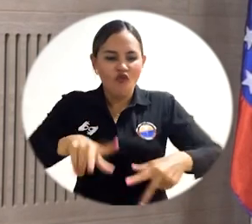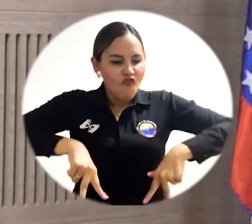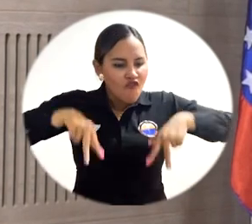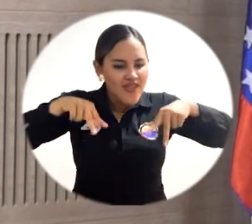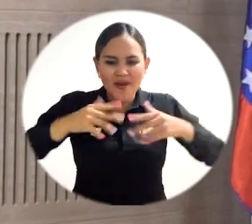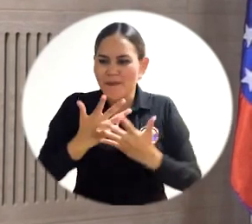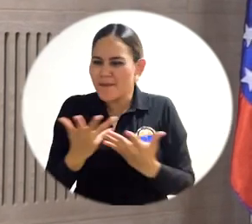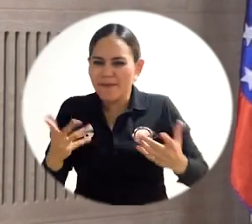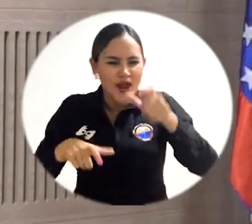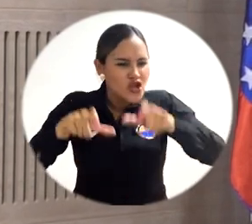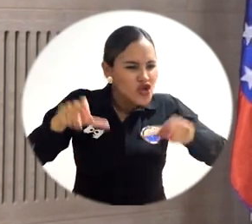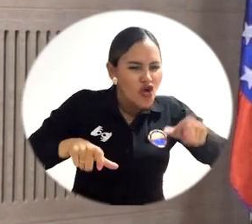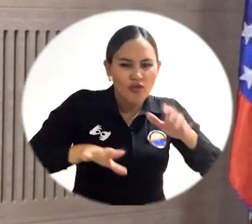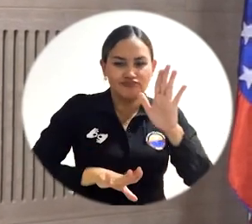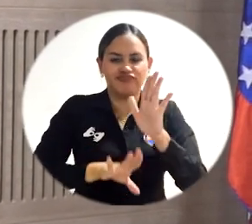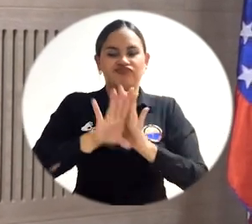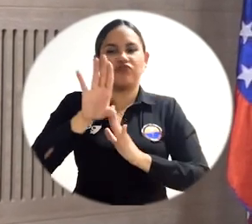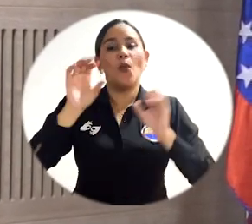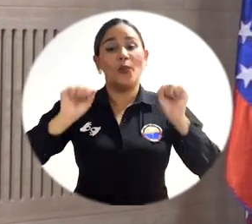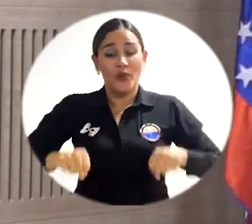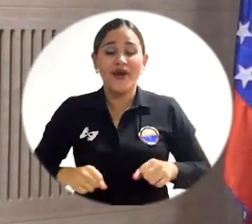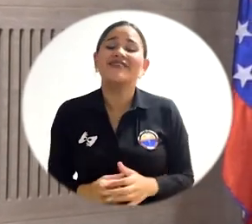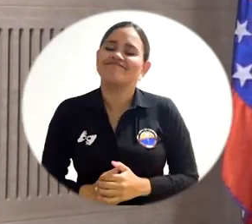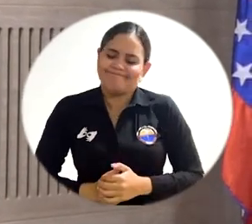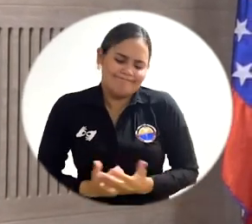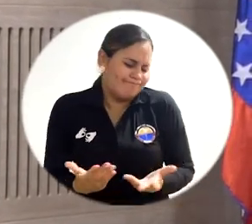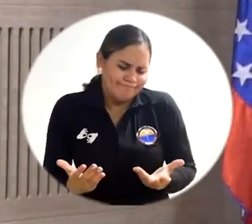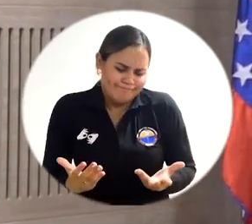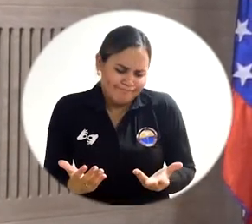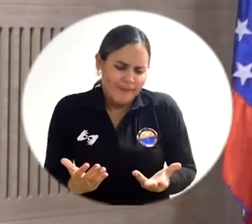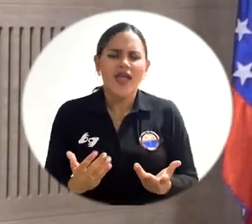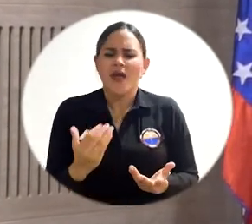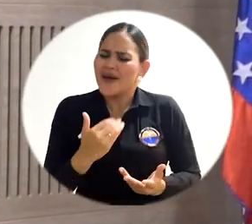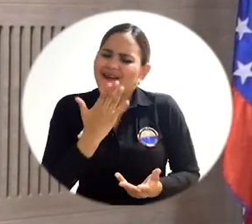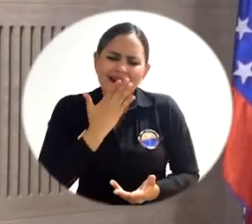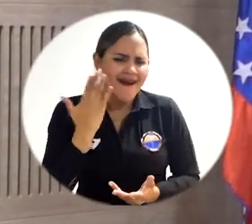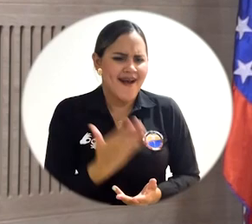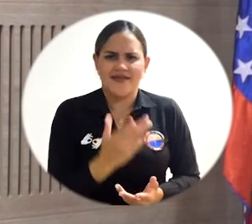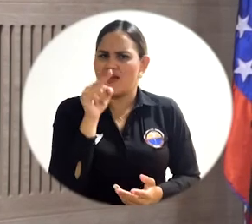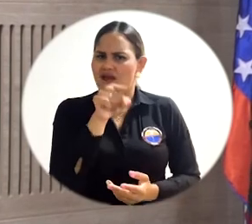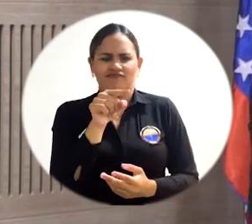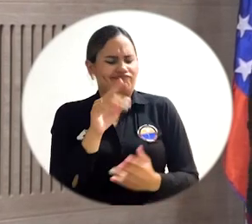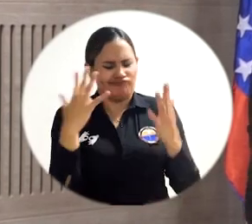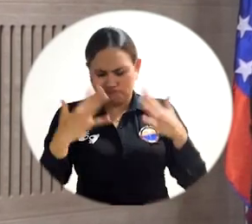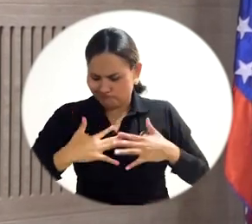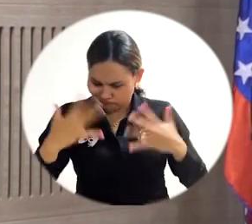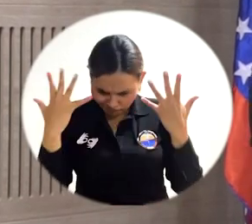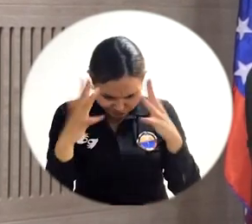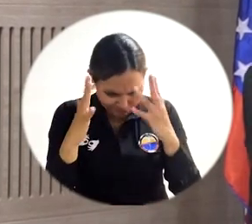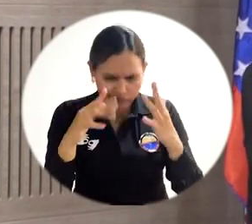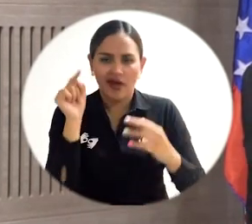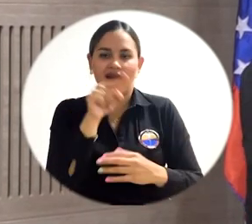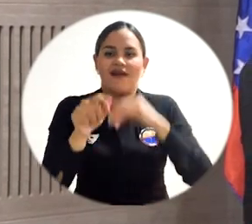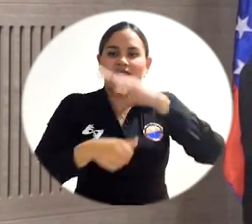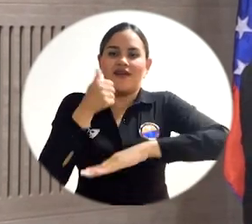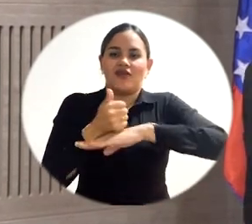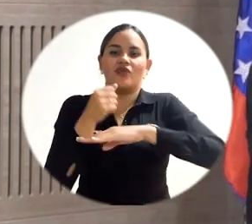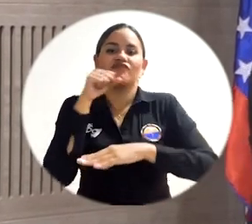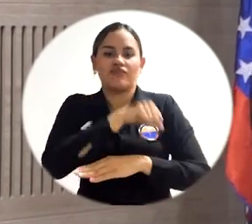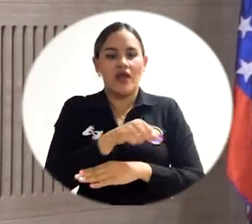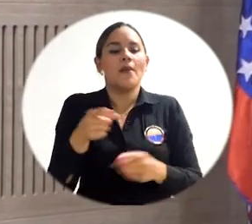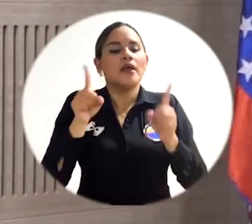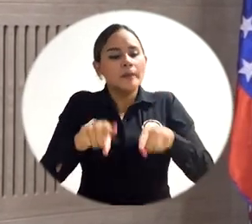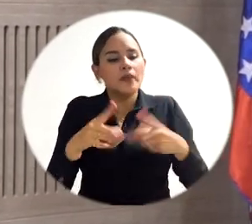componen esta importante región. Así que sin duda alguna felicitamos la labor que viene realizando el doctor Pablo Vera Salatar